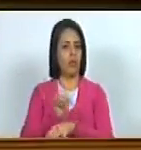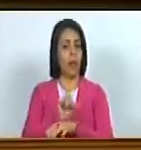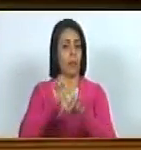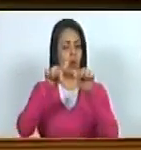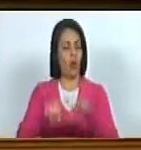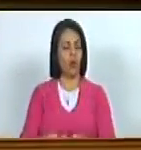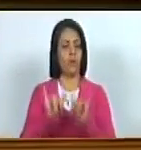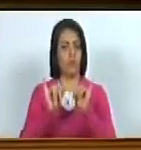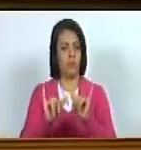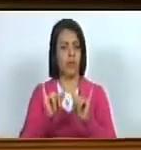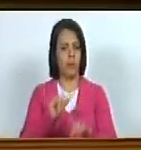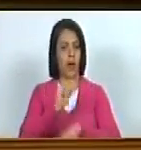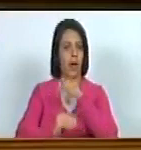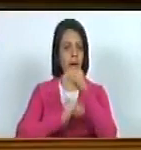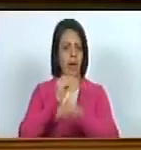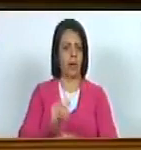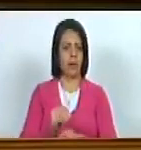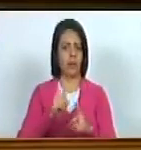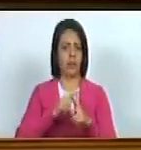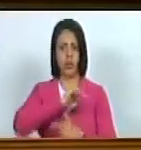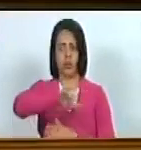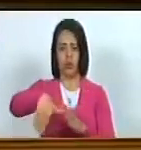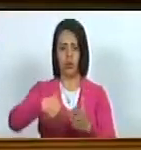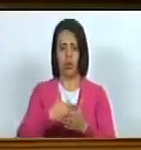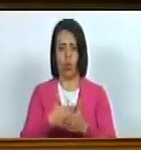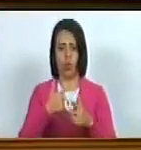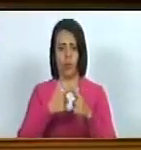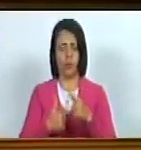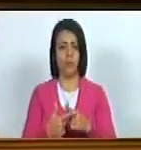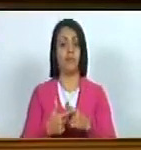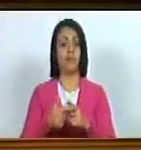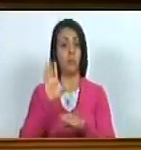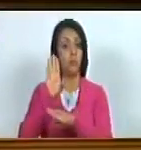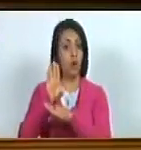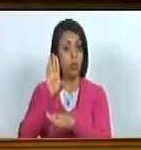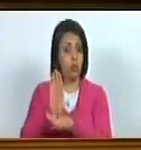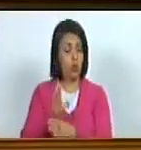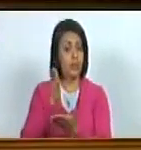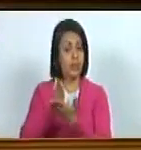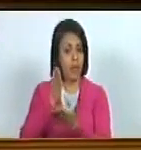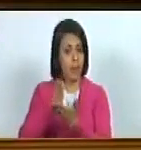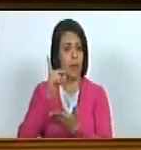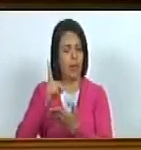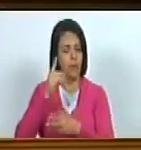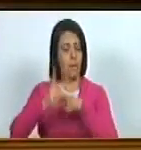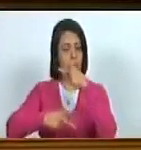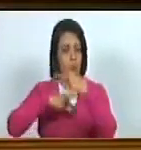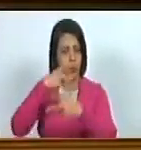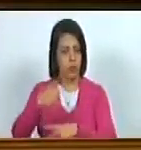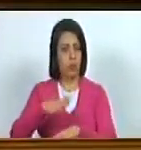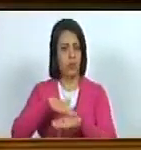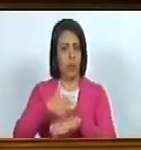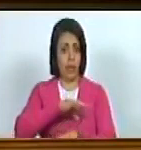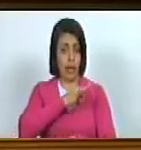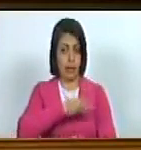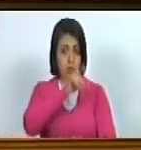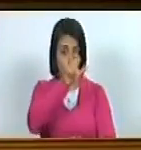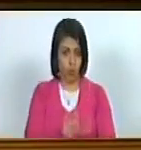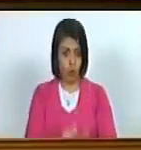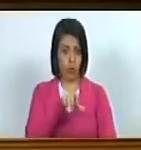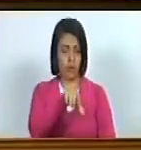hoy mismo establezca todas las condiciones en resguardo por supuesto del debido proceso para que este señor